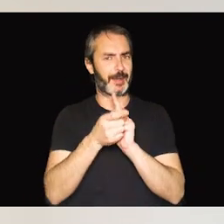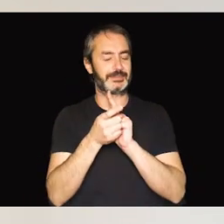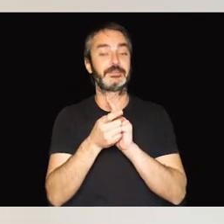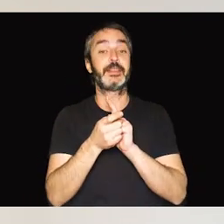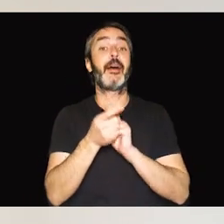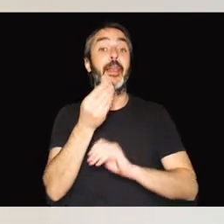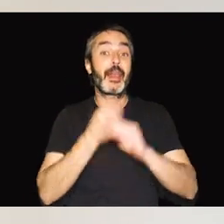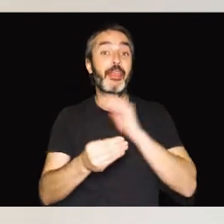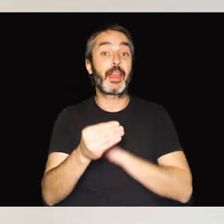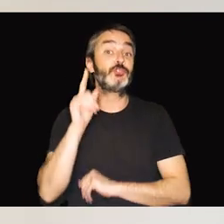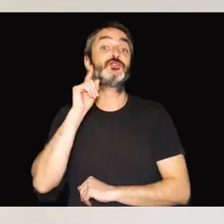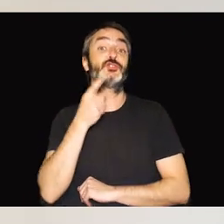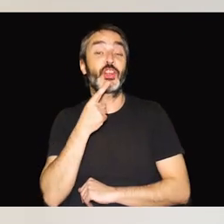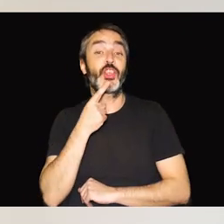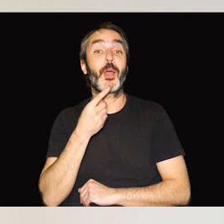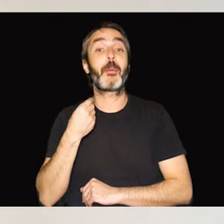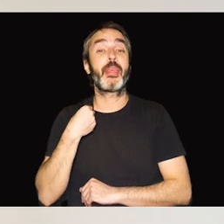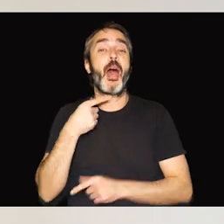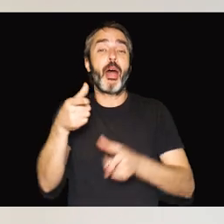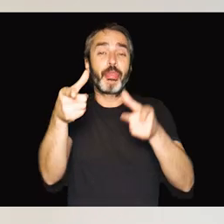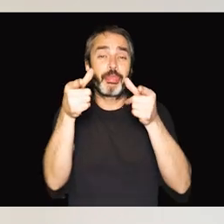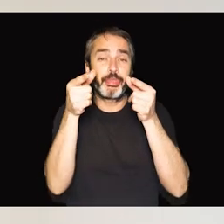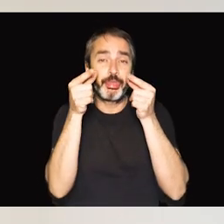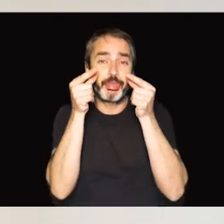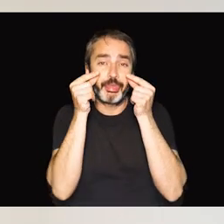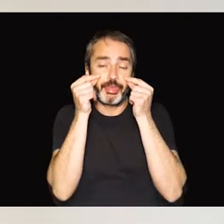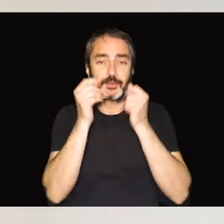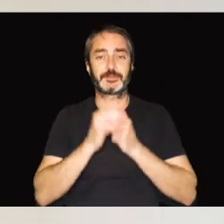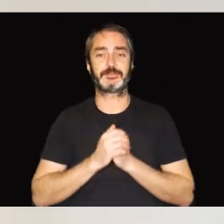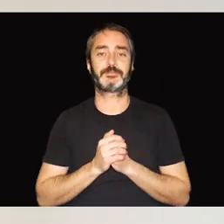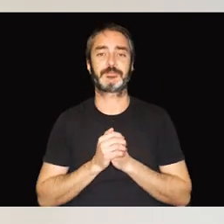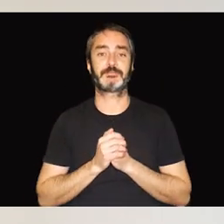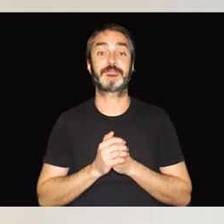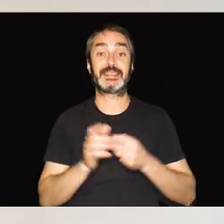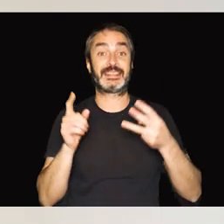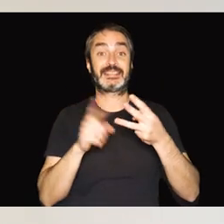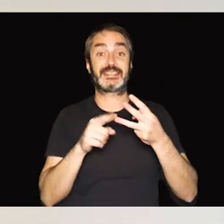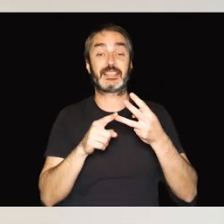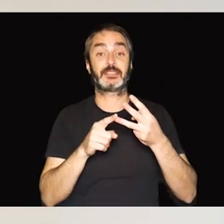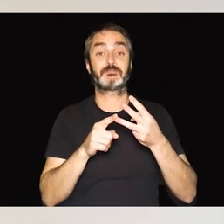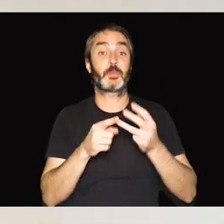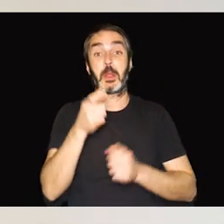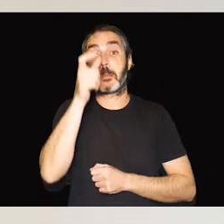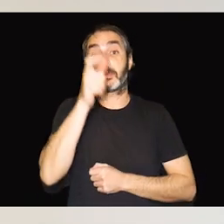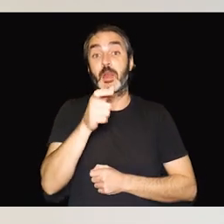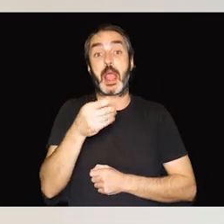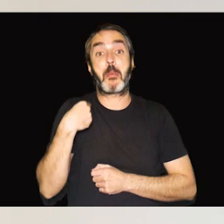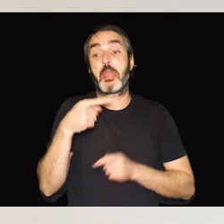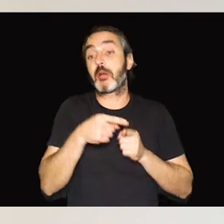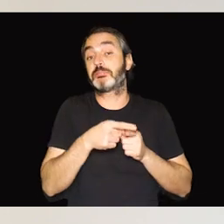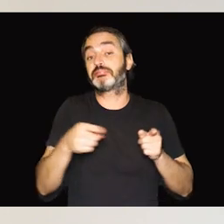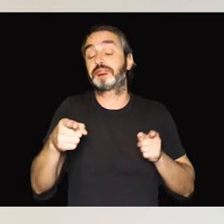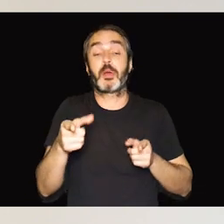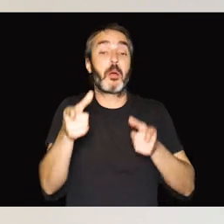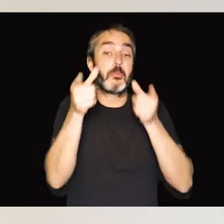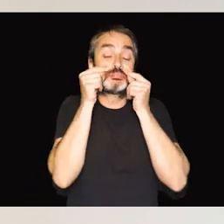contrario nazca sorda y luego a lo largo de la vida vaya perdiendo la visión. Tres, una persona que pierda tanto